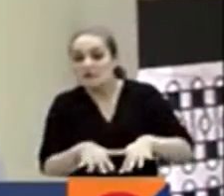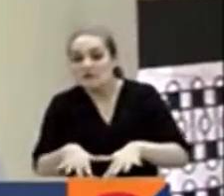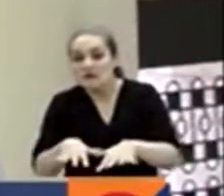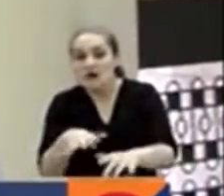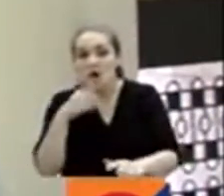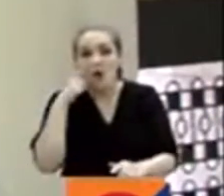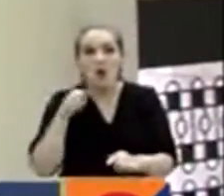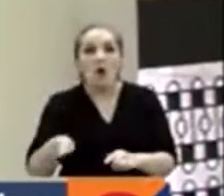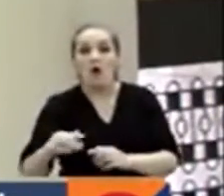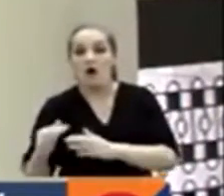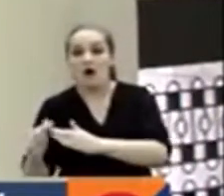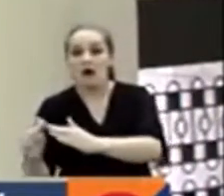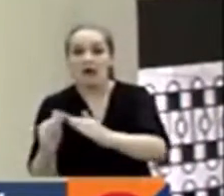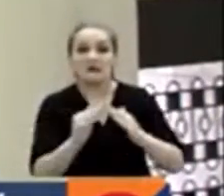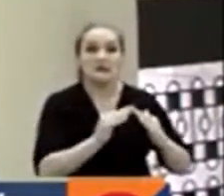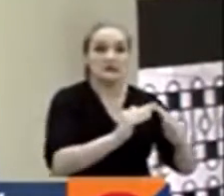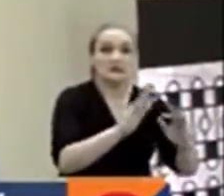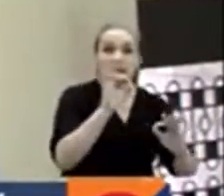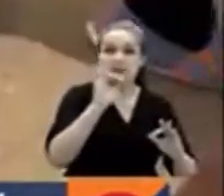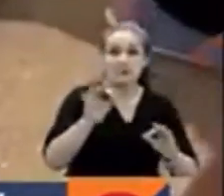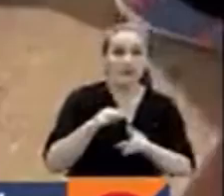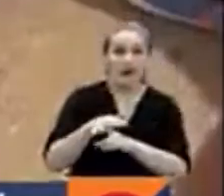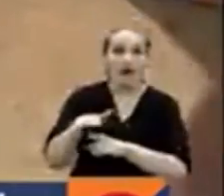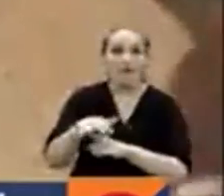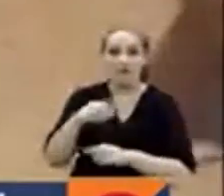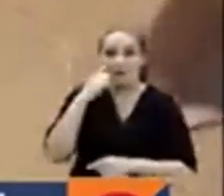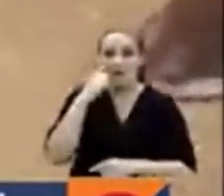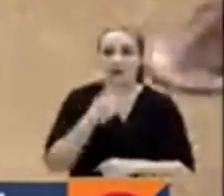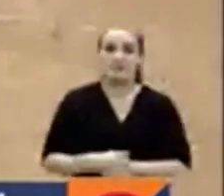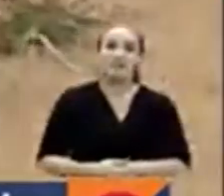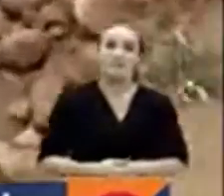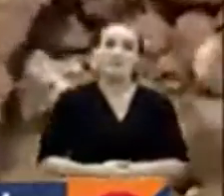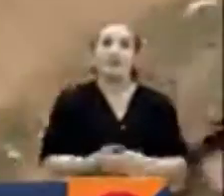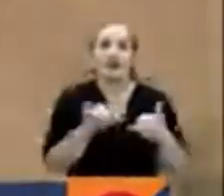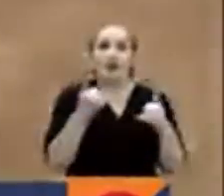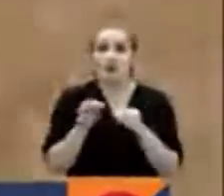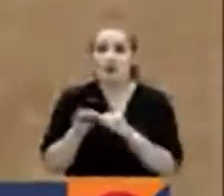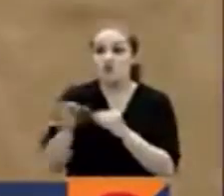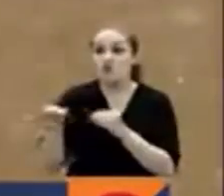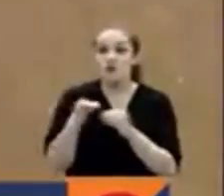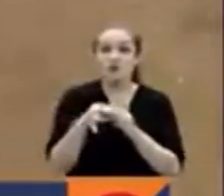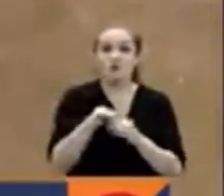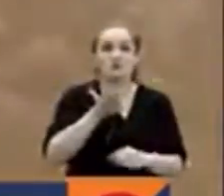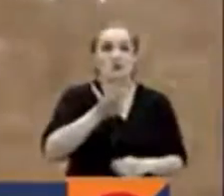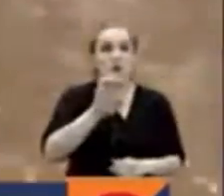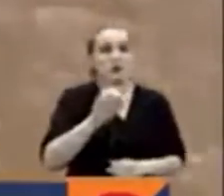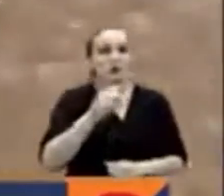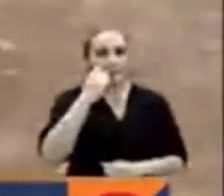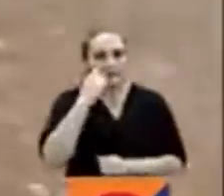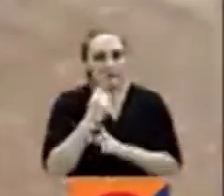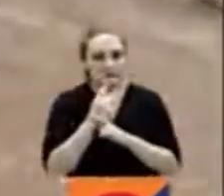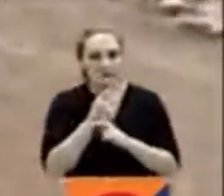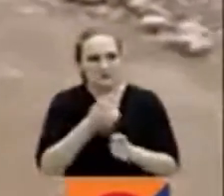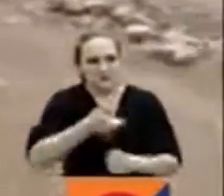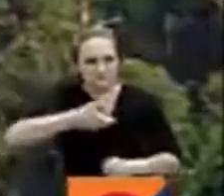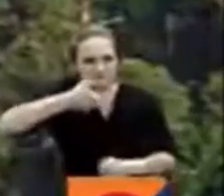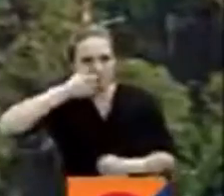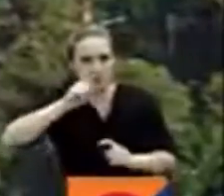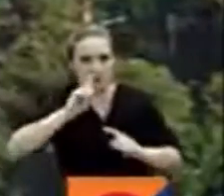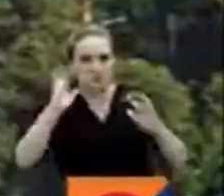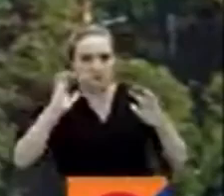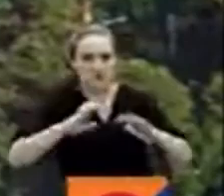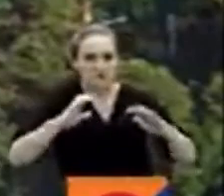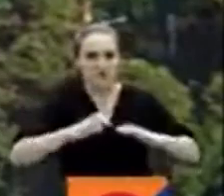parte donde históricamente se han presentado más afectaciones. Son 40 los municipios que en el departamento se encuentran en alerta por las lluvias en la región.